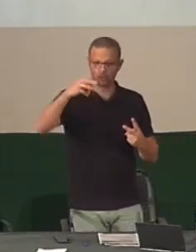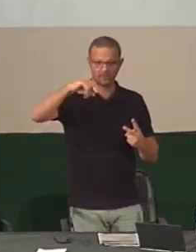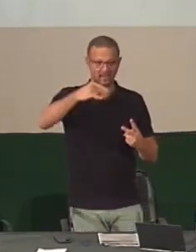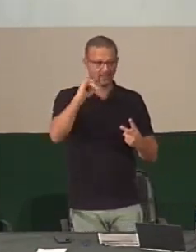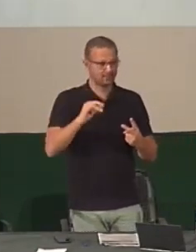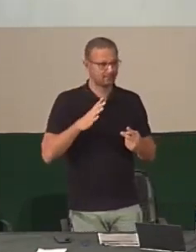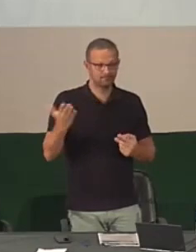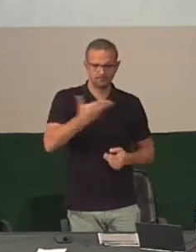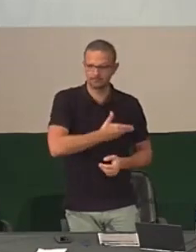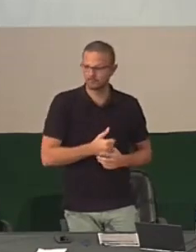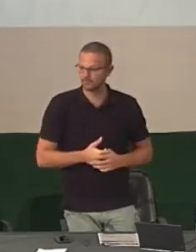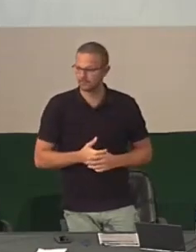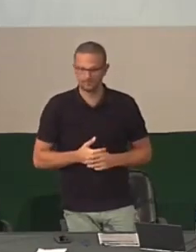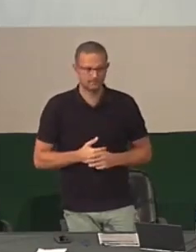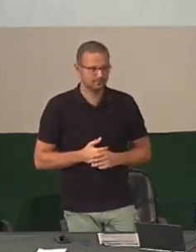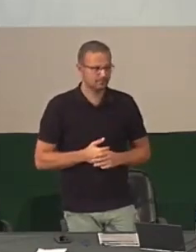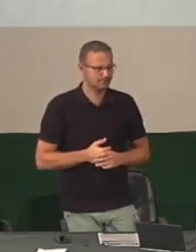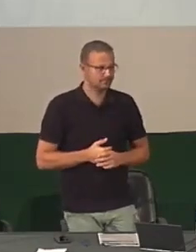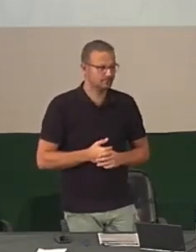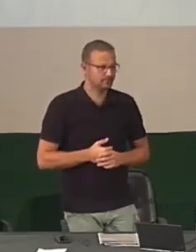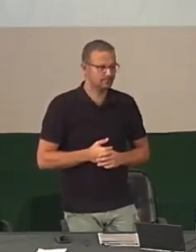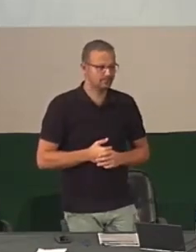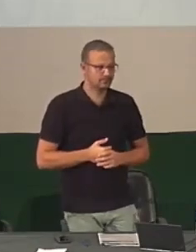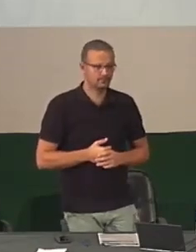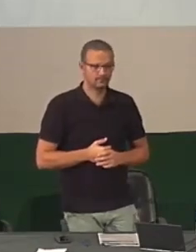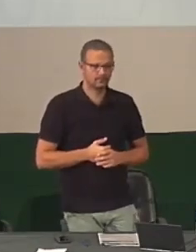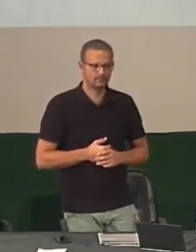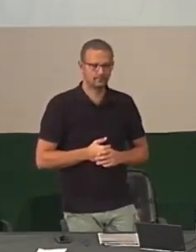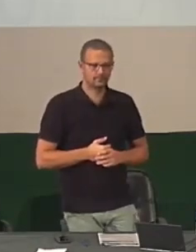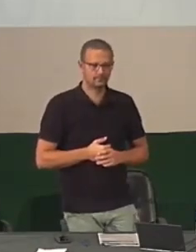A cargo de Ania Pérez y José María García Miguel.